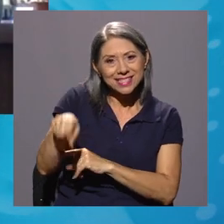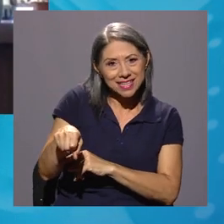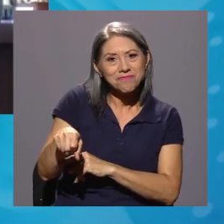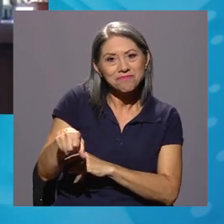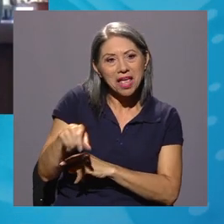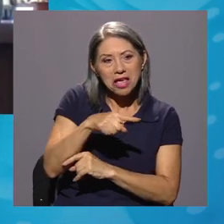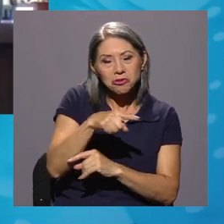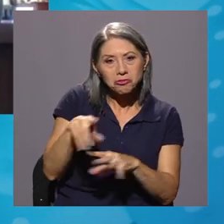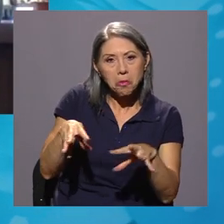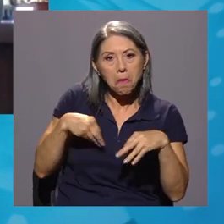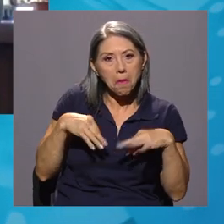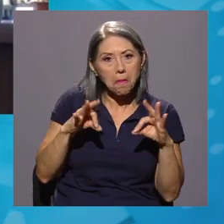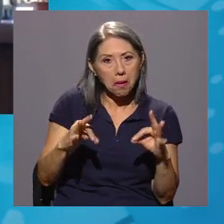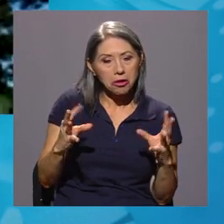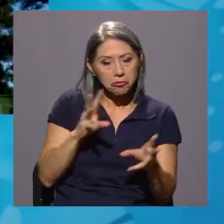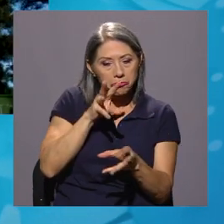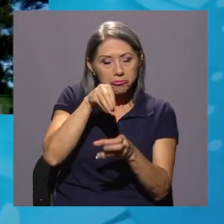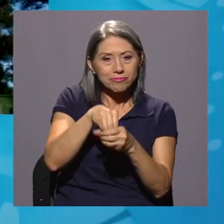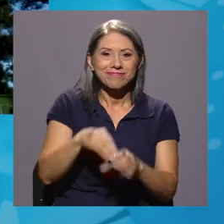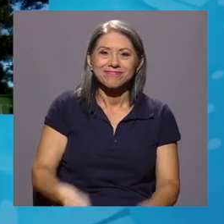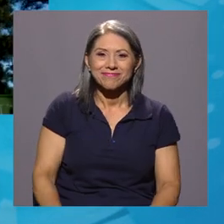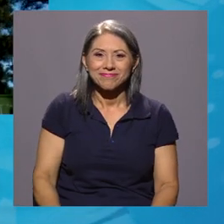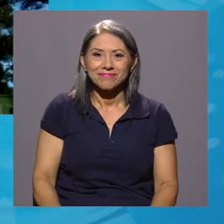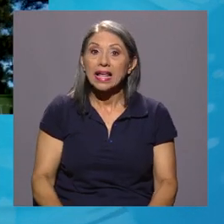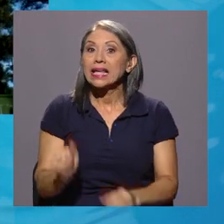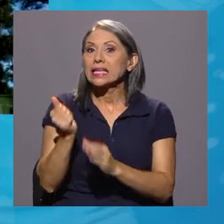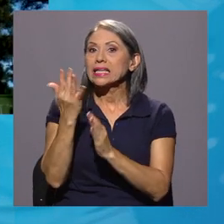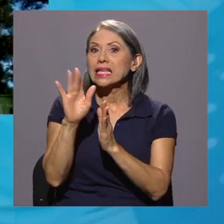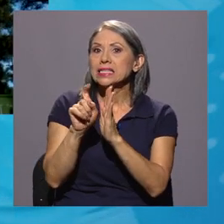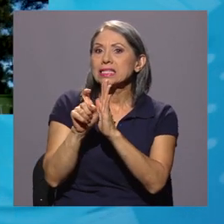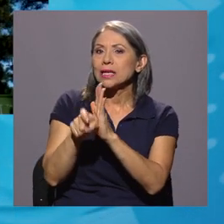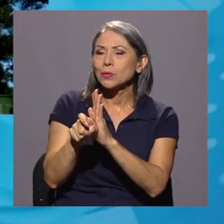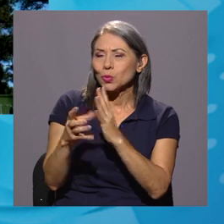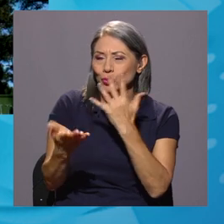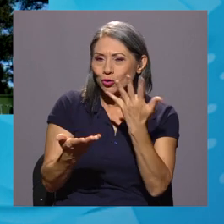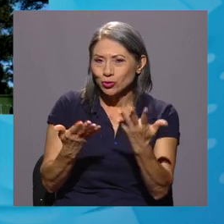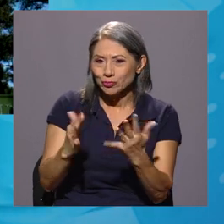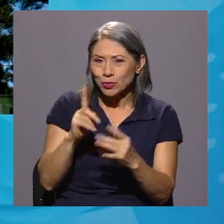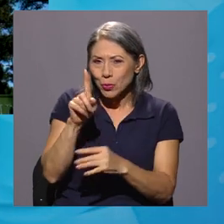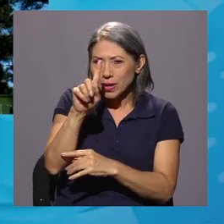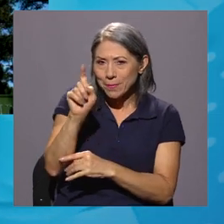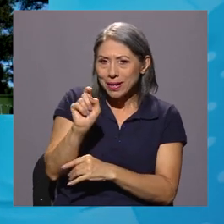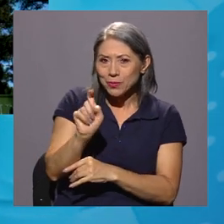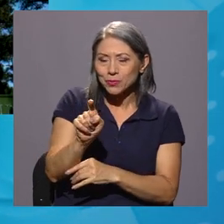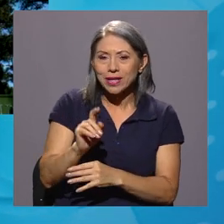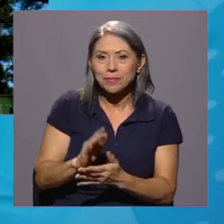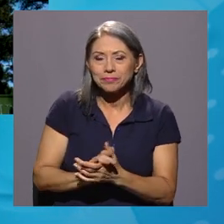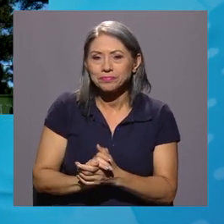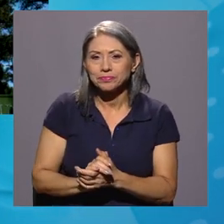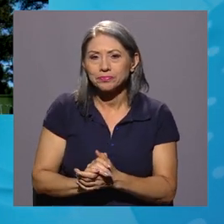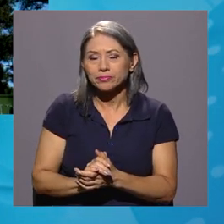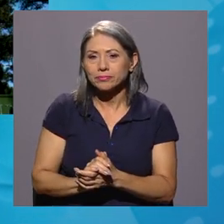recibo. Muy bien, Patricia, en los 15 segundos que me quedan de entrevista, una pregunta